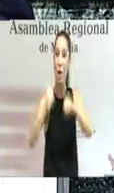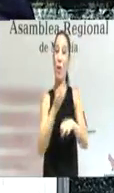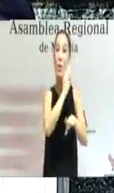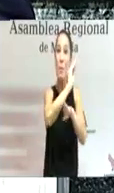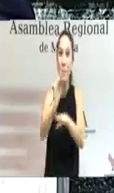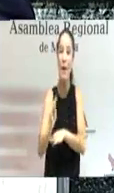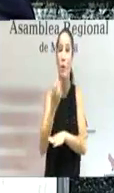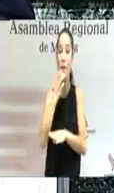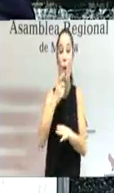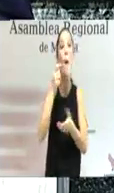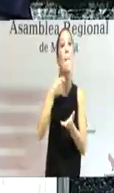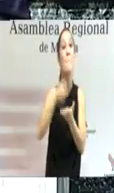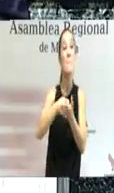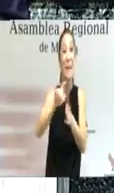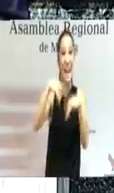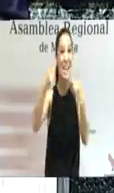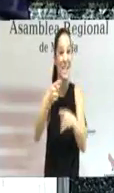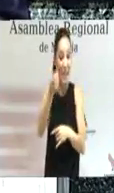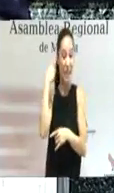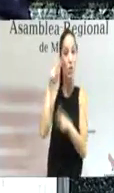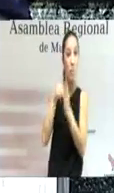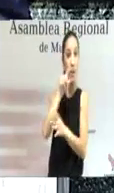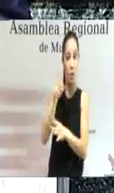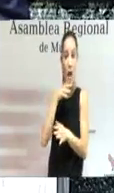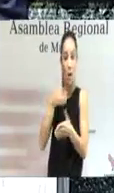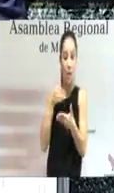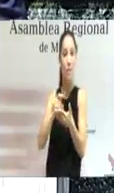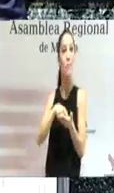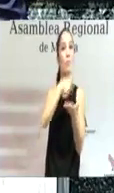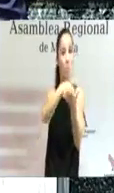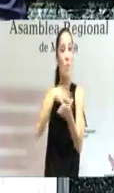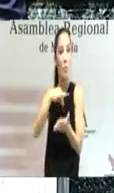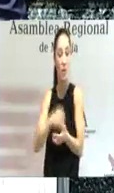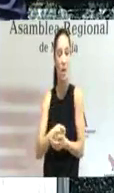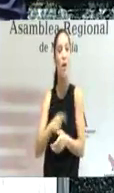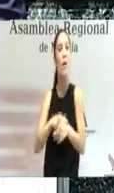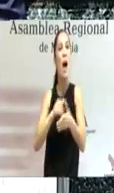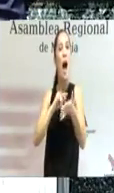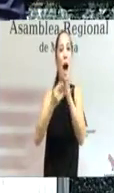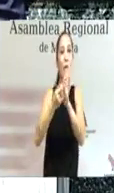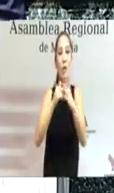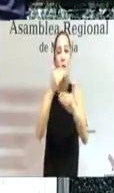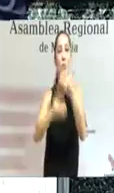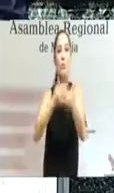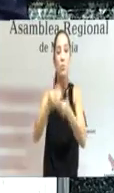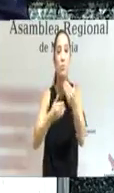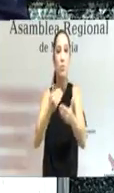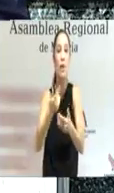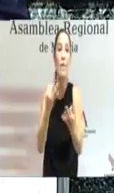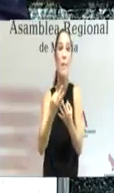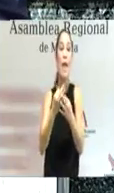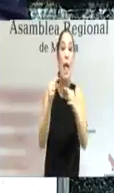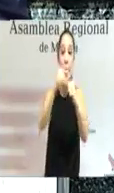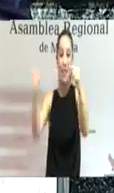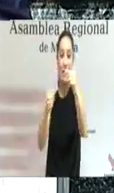totalidad de la paga extra de 2012 estas actuaciones se desarrollarán desde el firme compromiso con la reducción del déficit